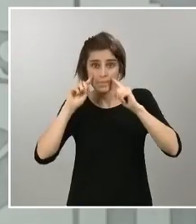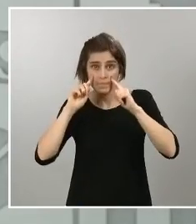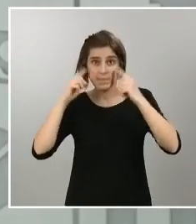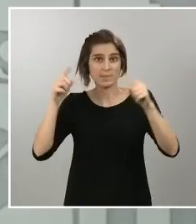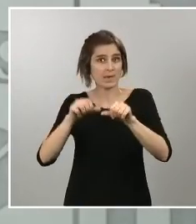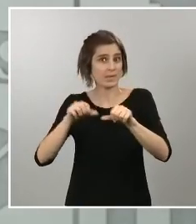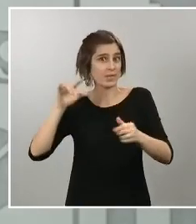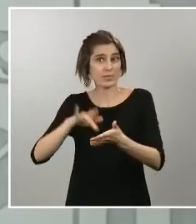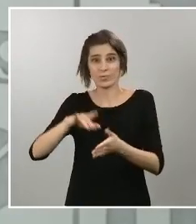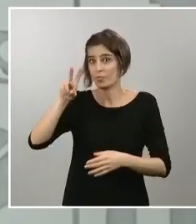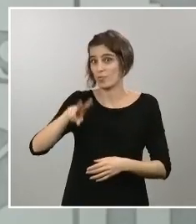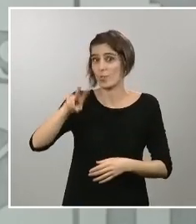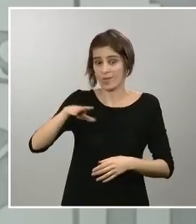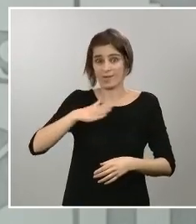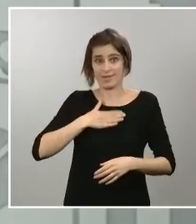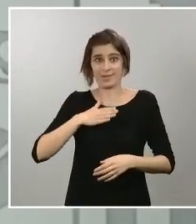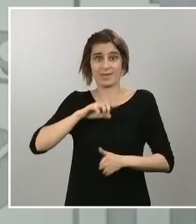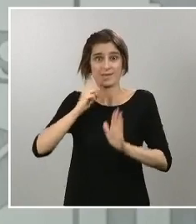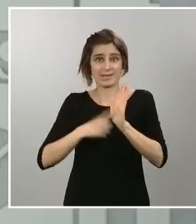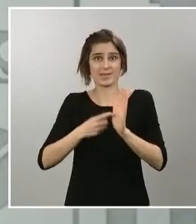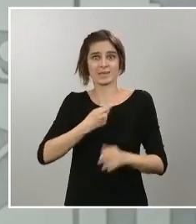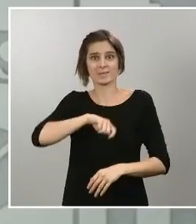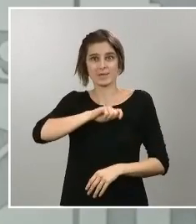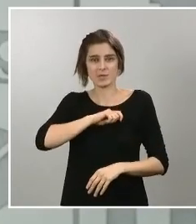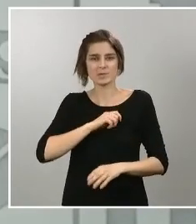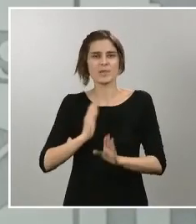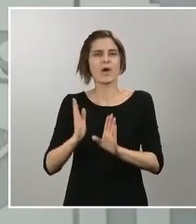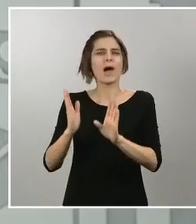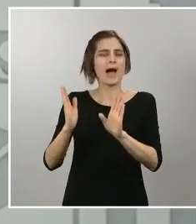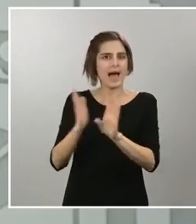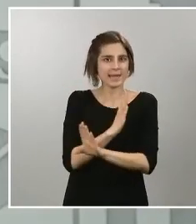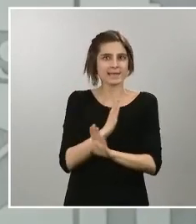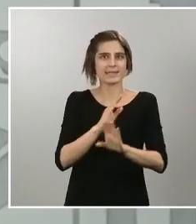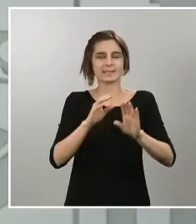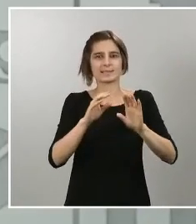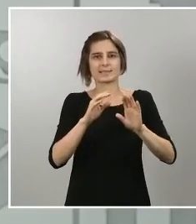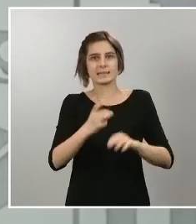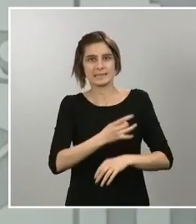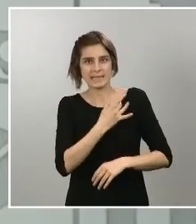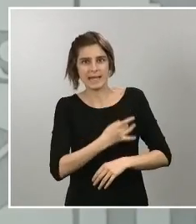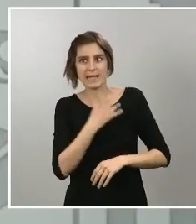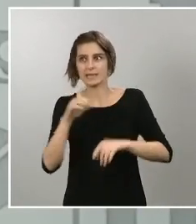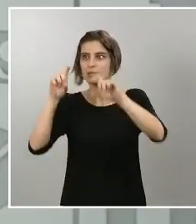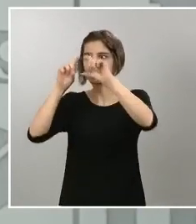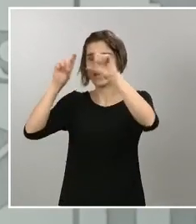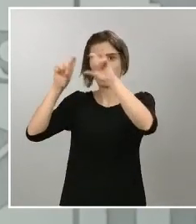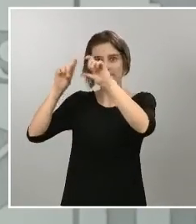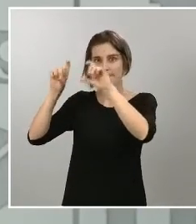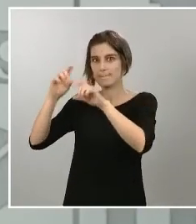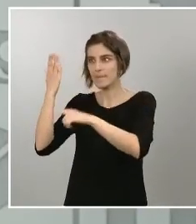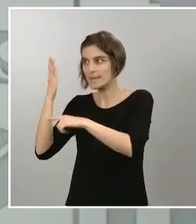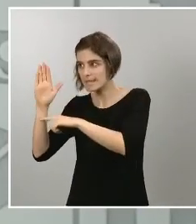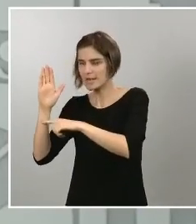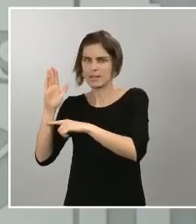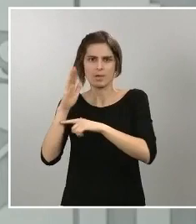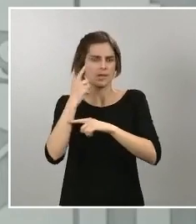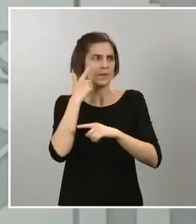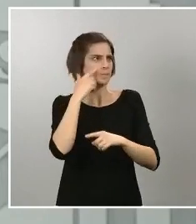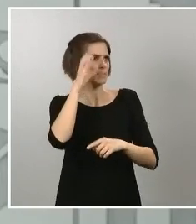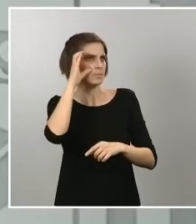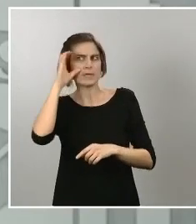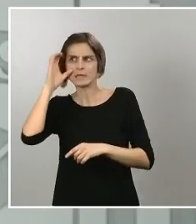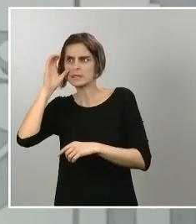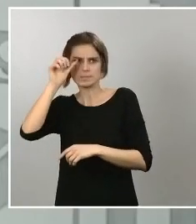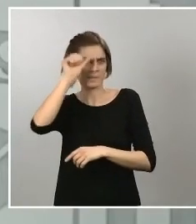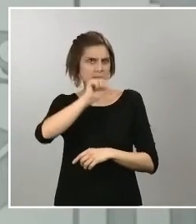lo hemos hecho después de consultar a las organizaciones sindicales y empresariales, a quienes siempre queremos agradecer su